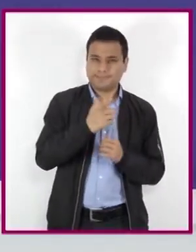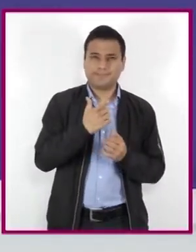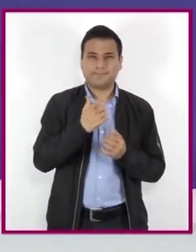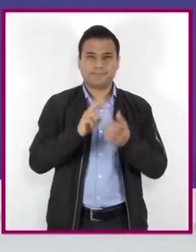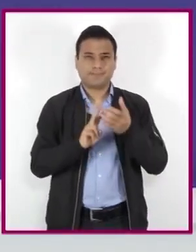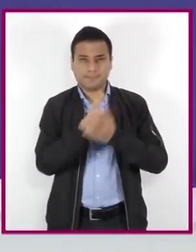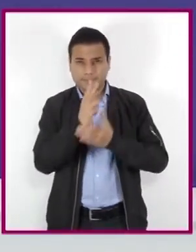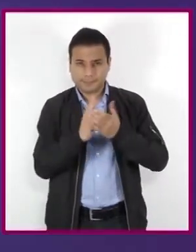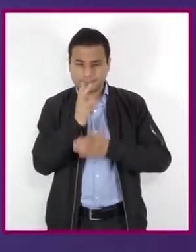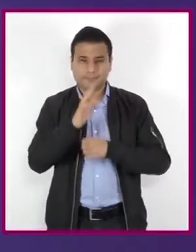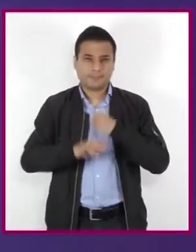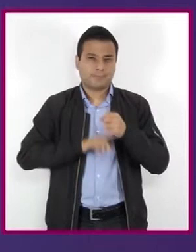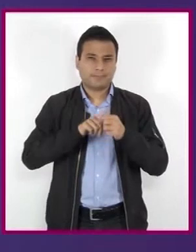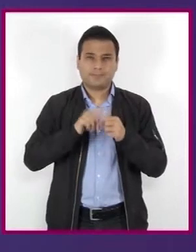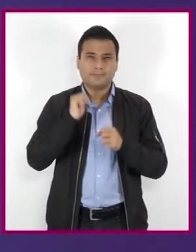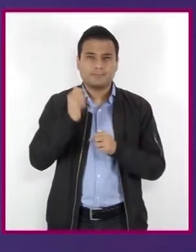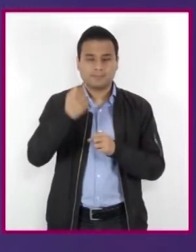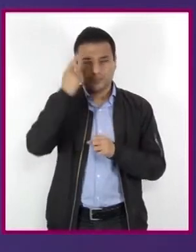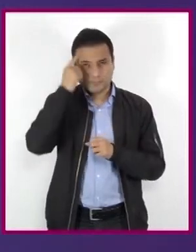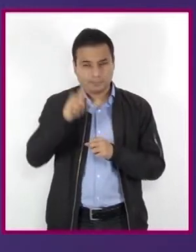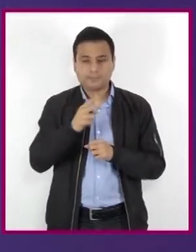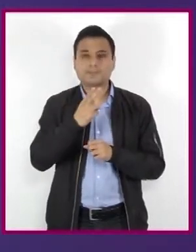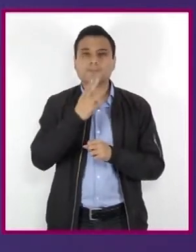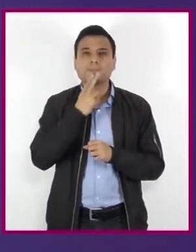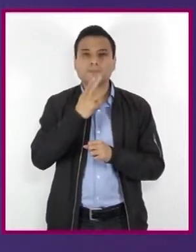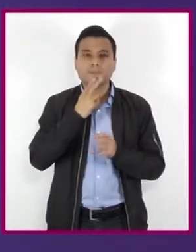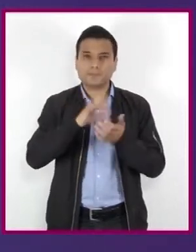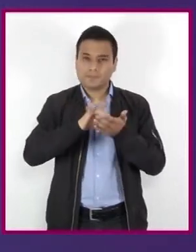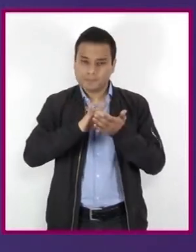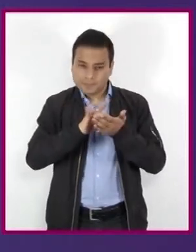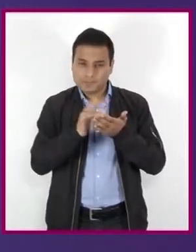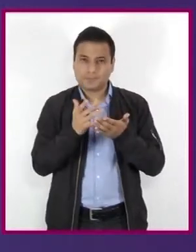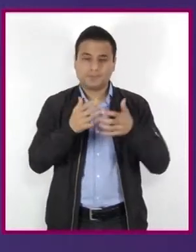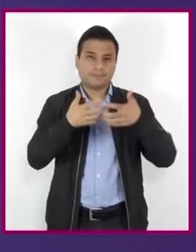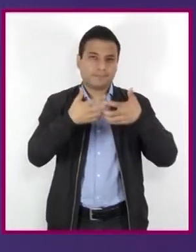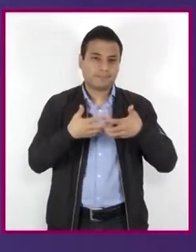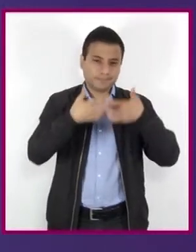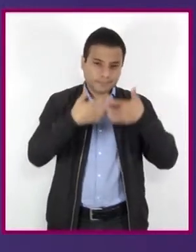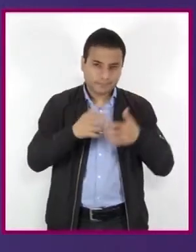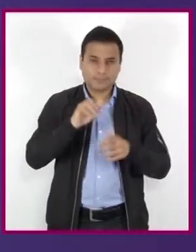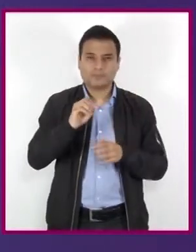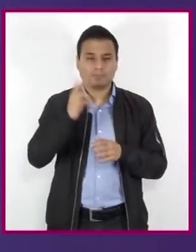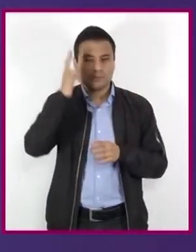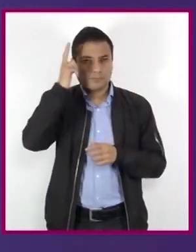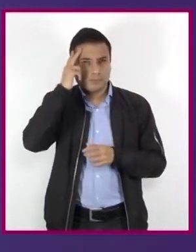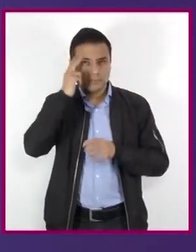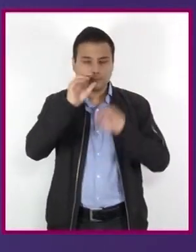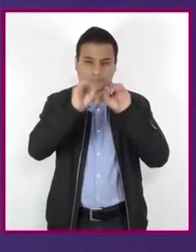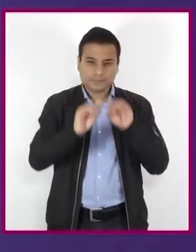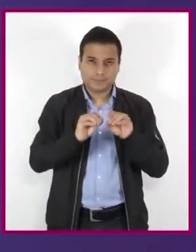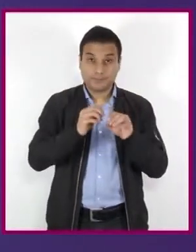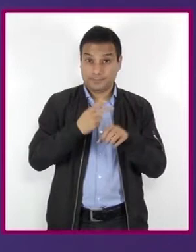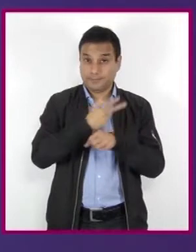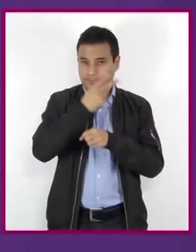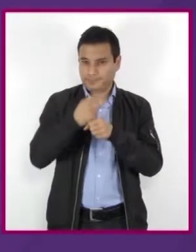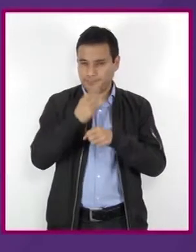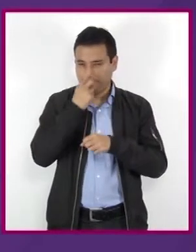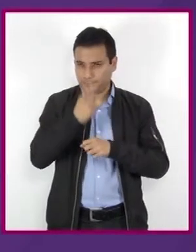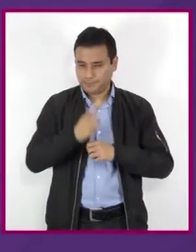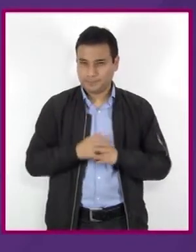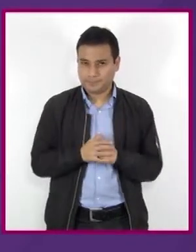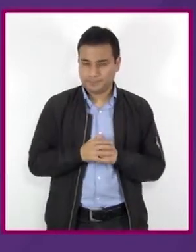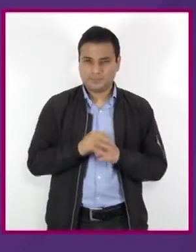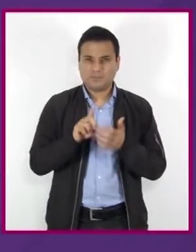animal que se emplea en la medicina, en la industria o en las bellas artes. En su segunda excepción, droga